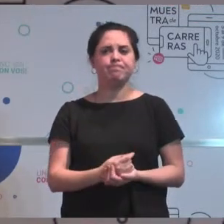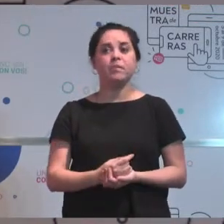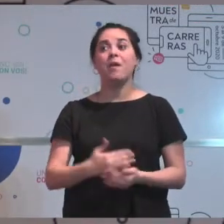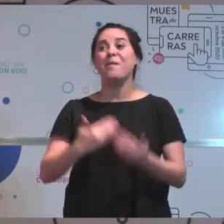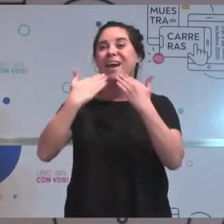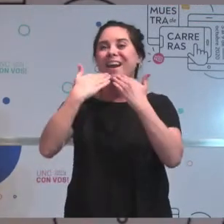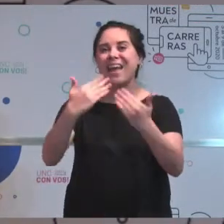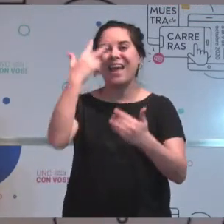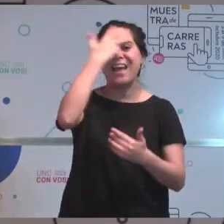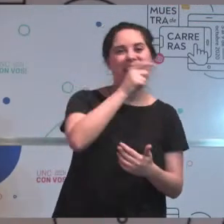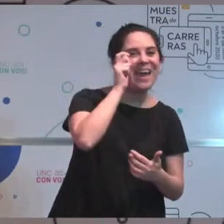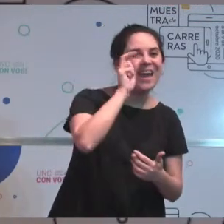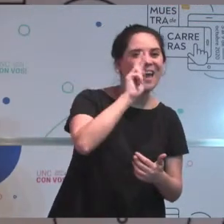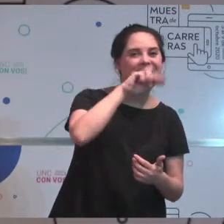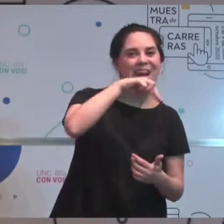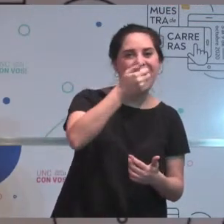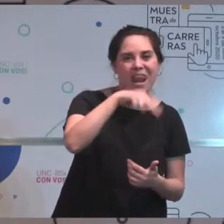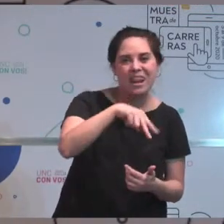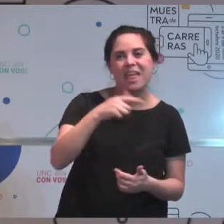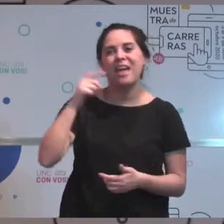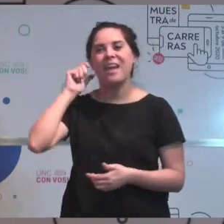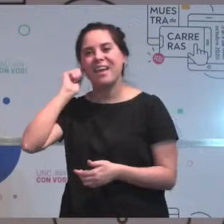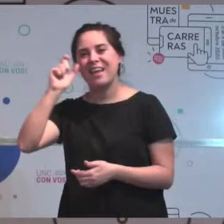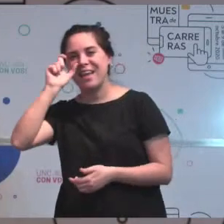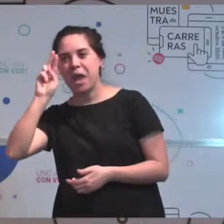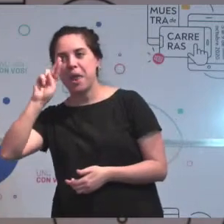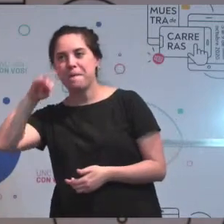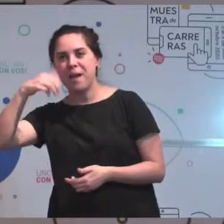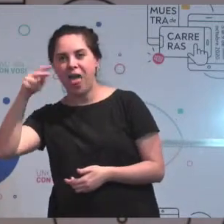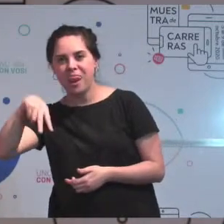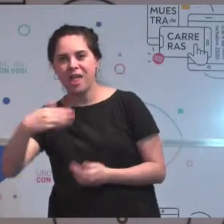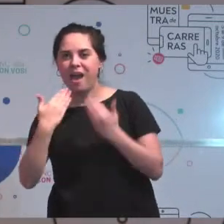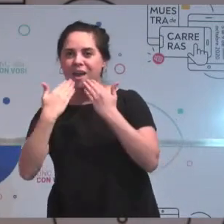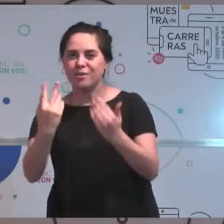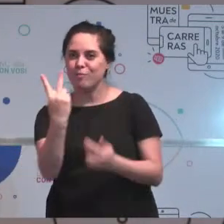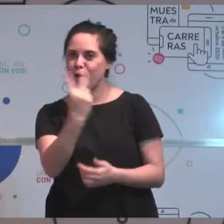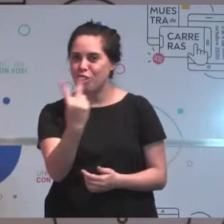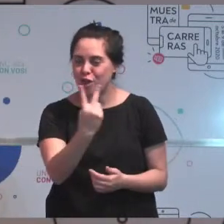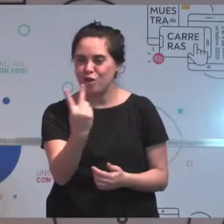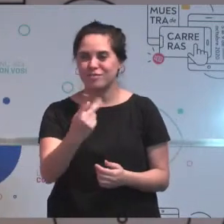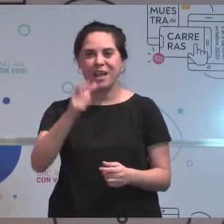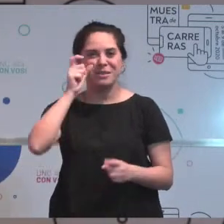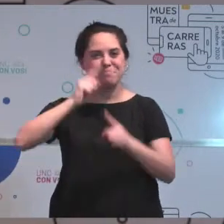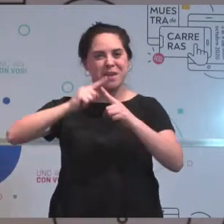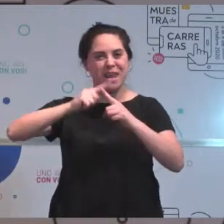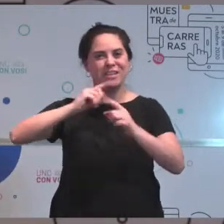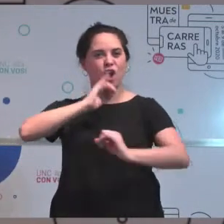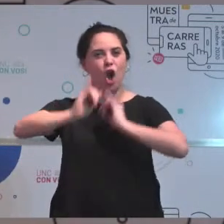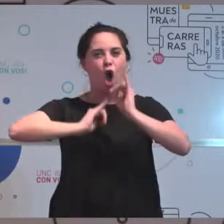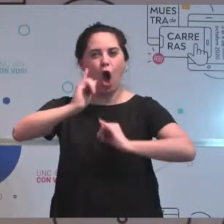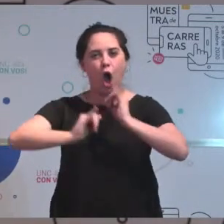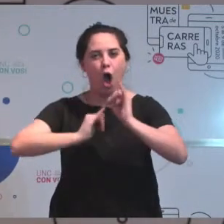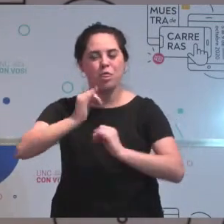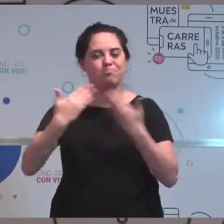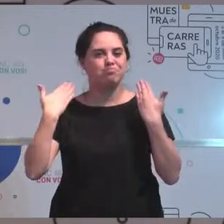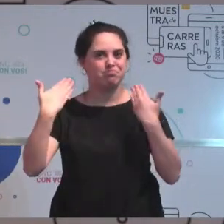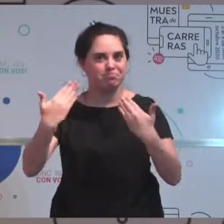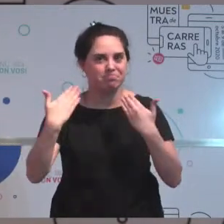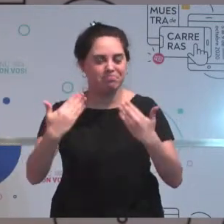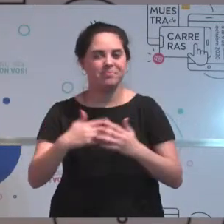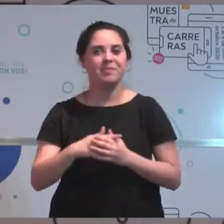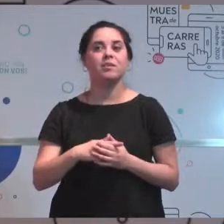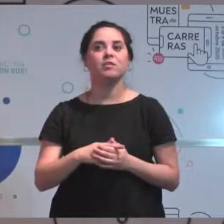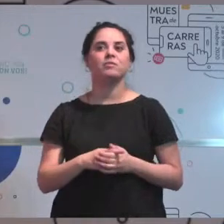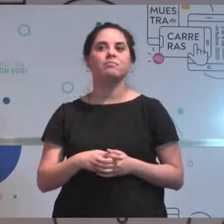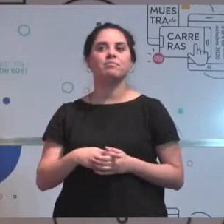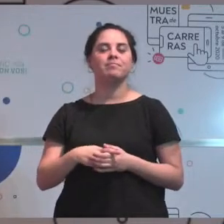Hernán y Germán de poder contarnos y compartir su experiencia. Creo que esto que ellos han podido